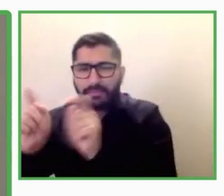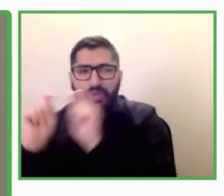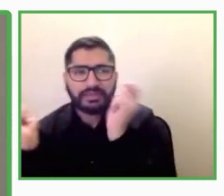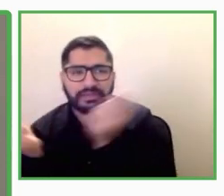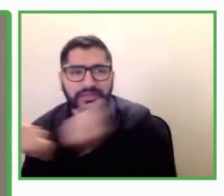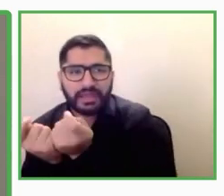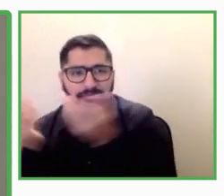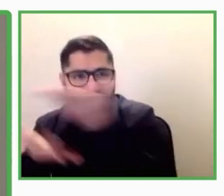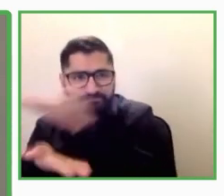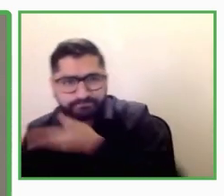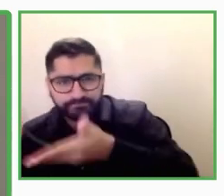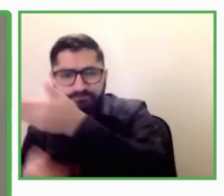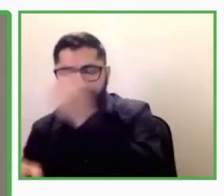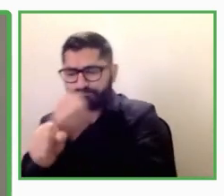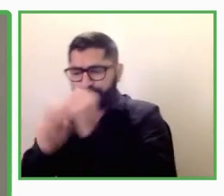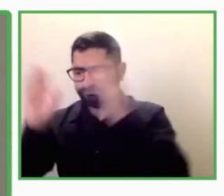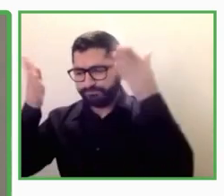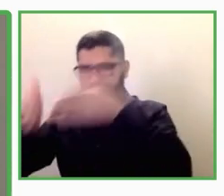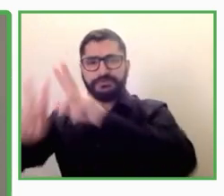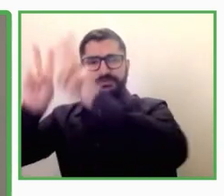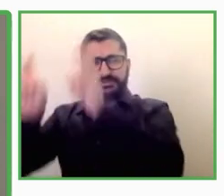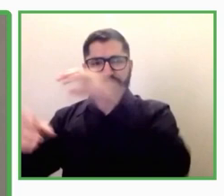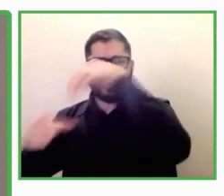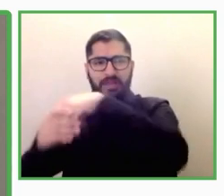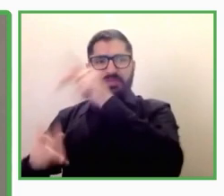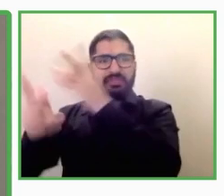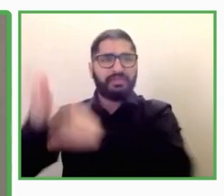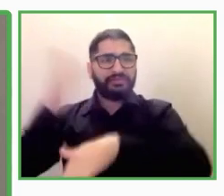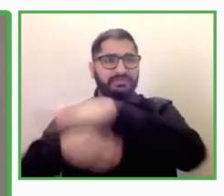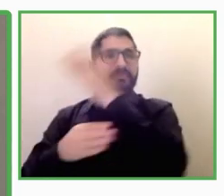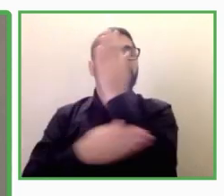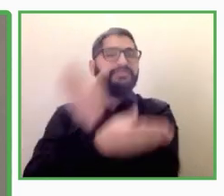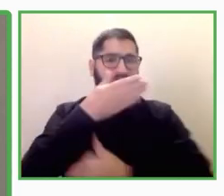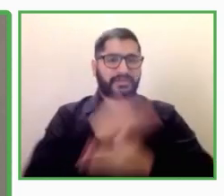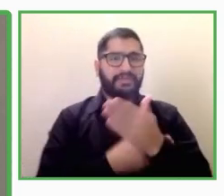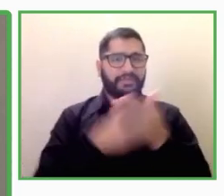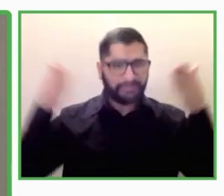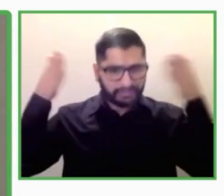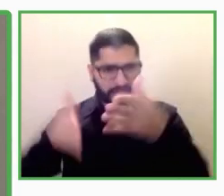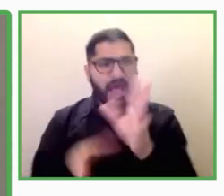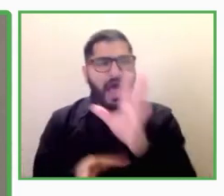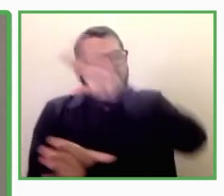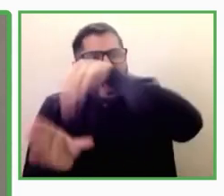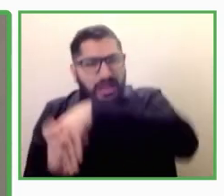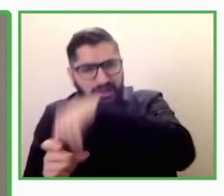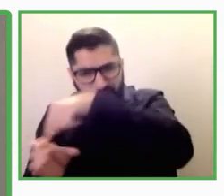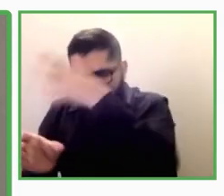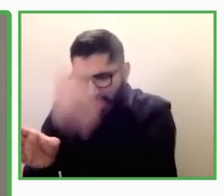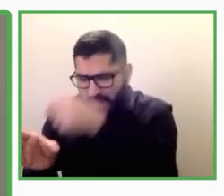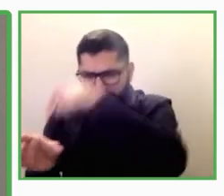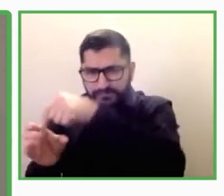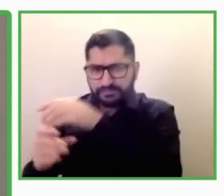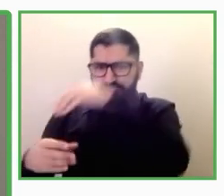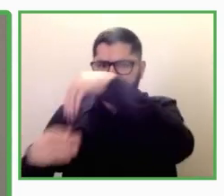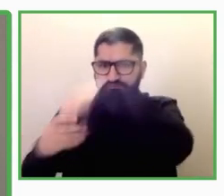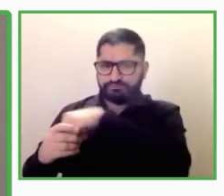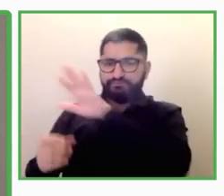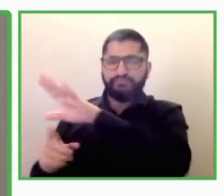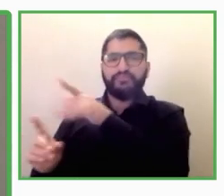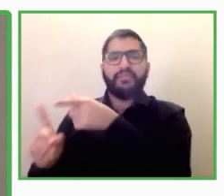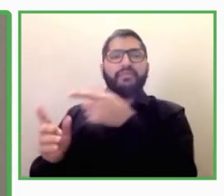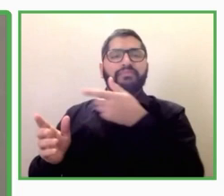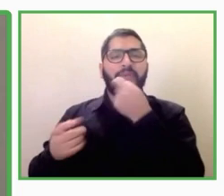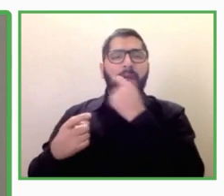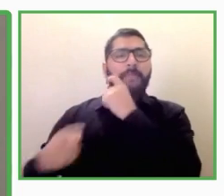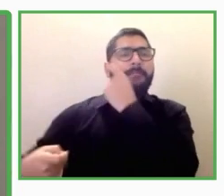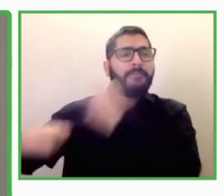el ámbito de la Fundación 11, que trabaja con el apoyo del Fondo Social Europeo para el empleo de las personas con discapacidad a través de mecanismos